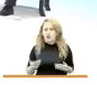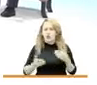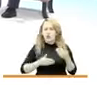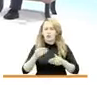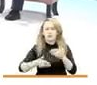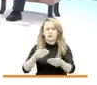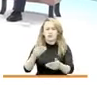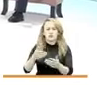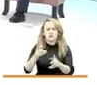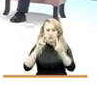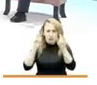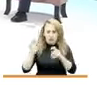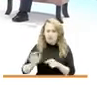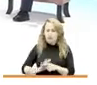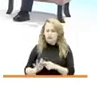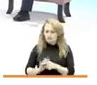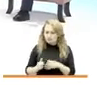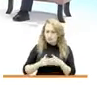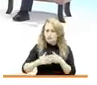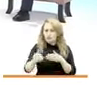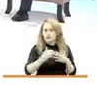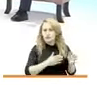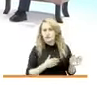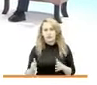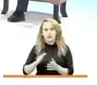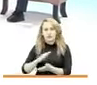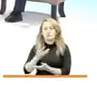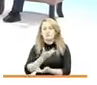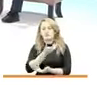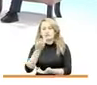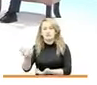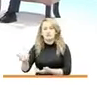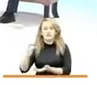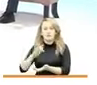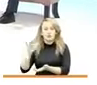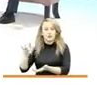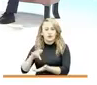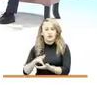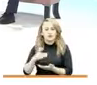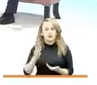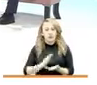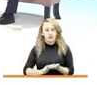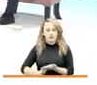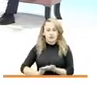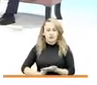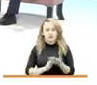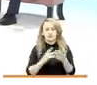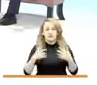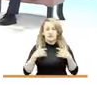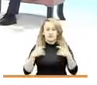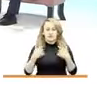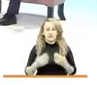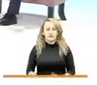la implementación de esos planes de retorno y reubicación que hacen parte de la reparación para las víctimas